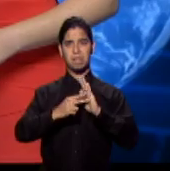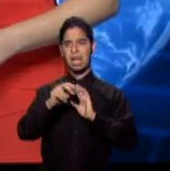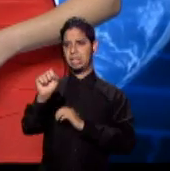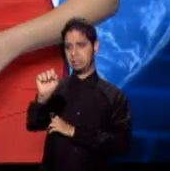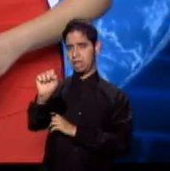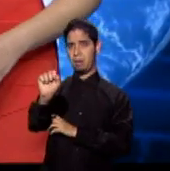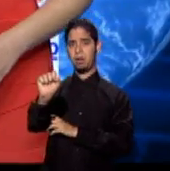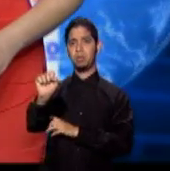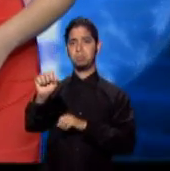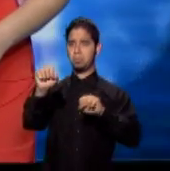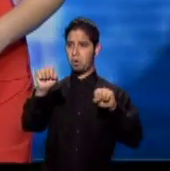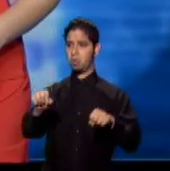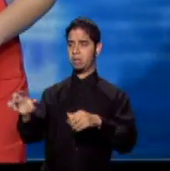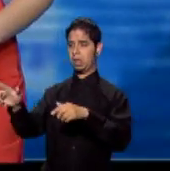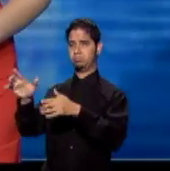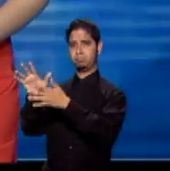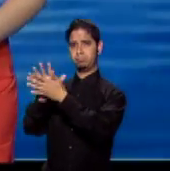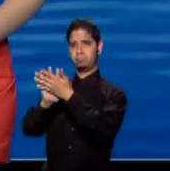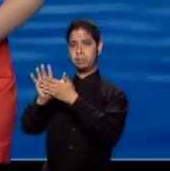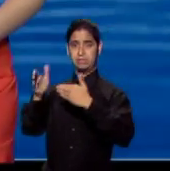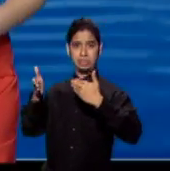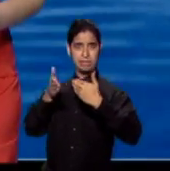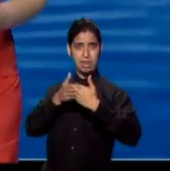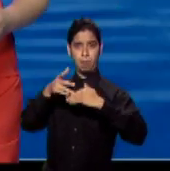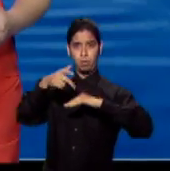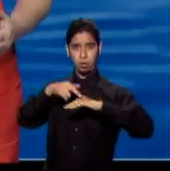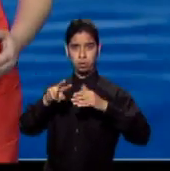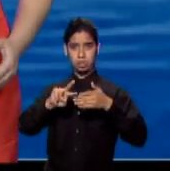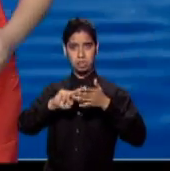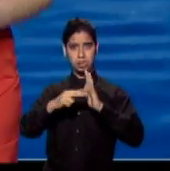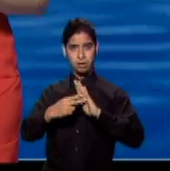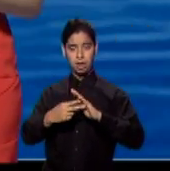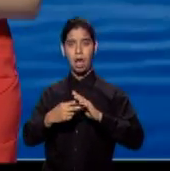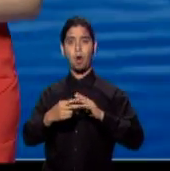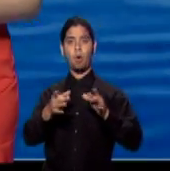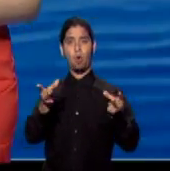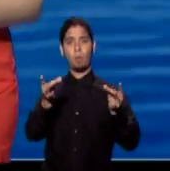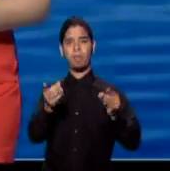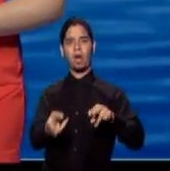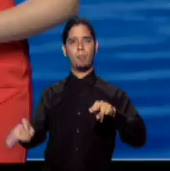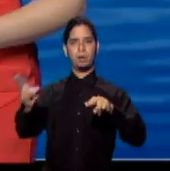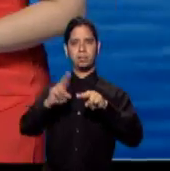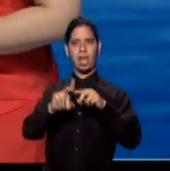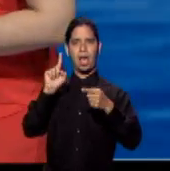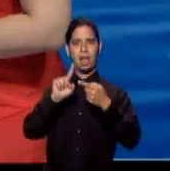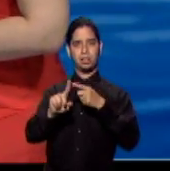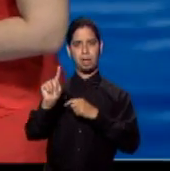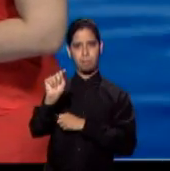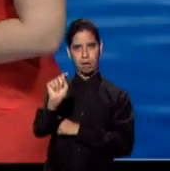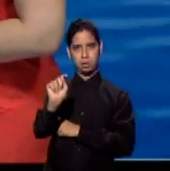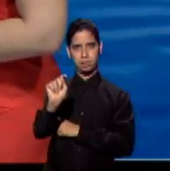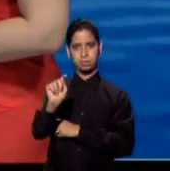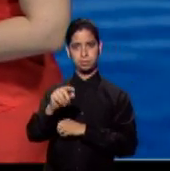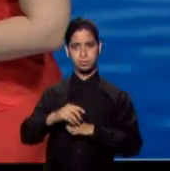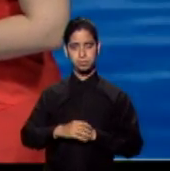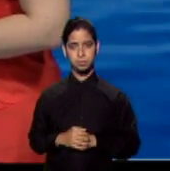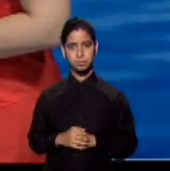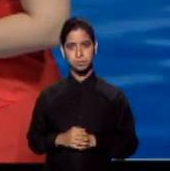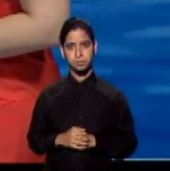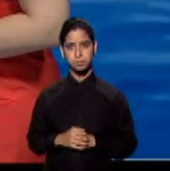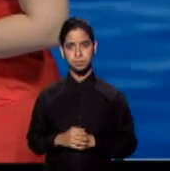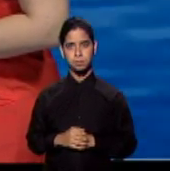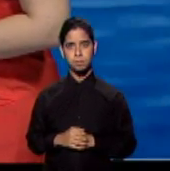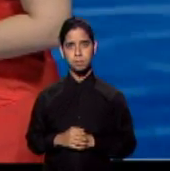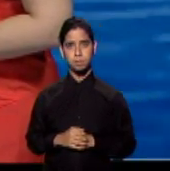esperaríamos entonces la llegada de ese sistema frontal y esa humedad podría persistir hasta el martes o miércoles de la semana entrante.